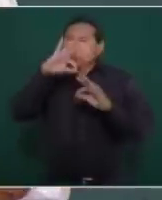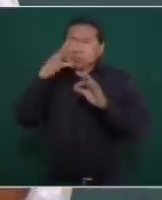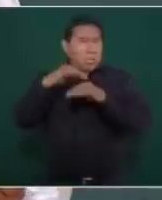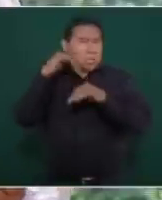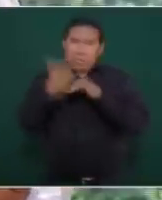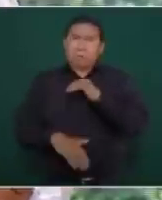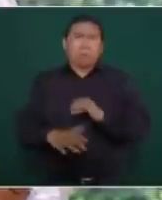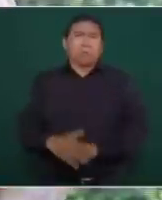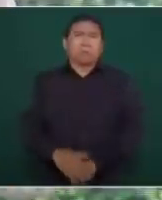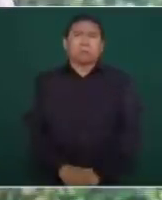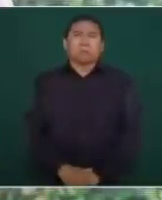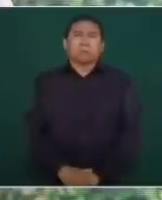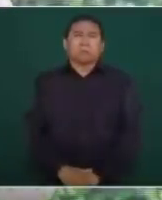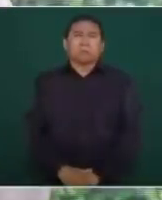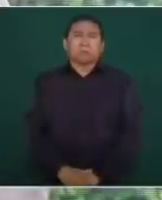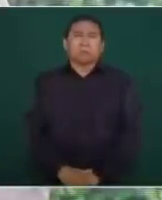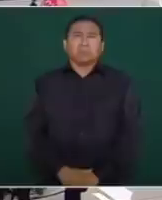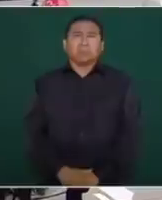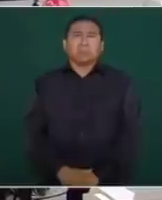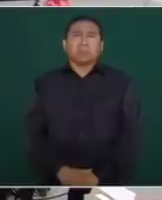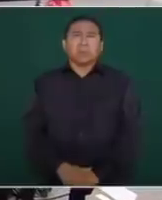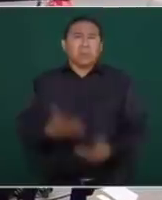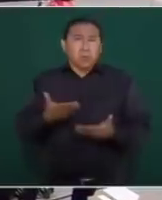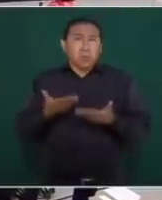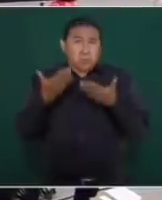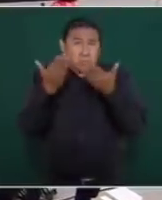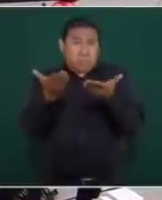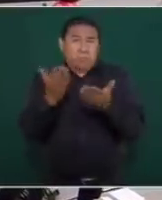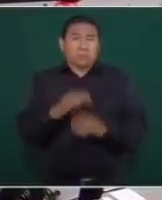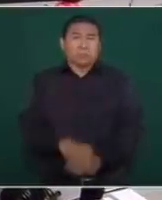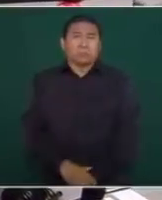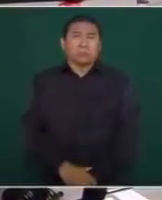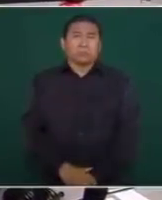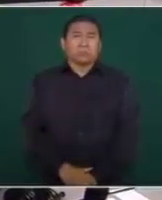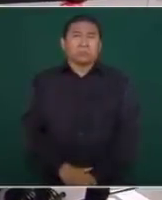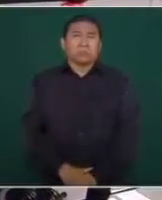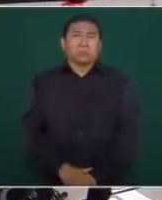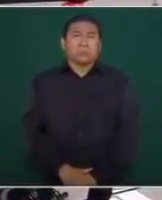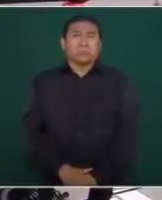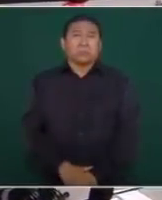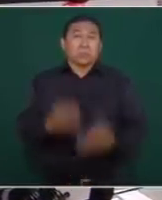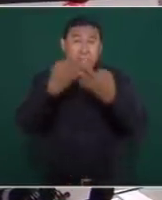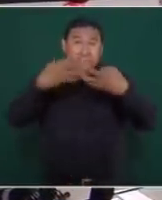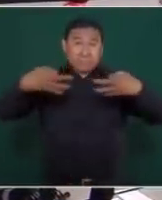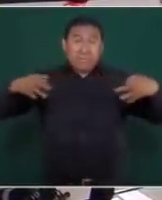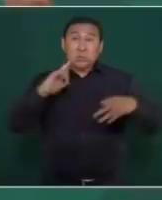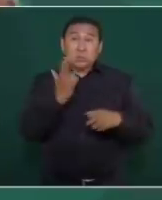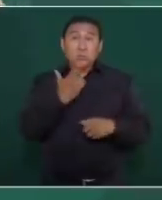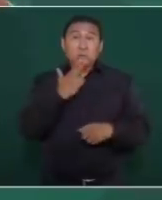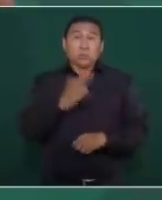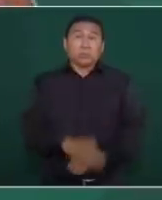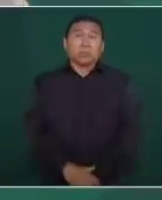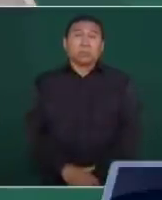y les ofrecimos como opción que esos terrenos se utilizaran